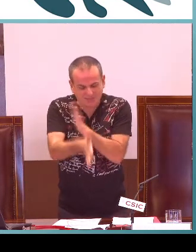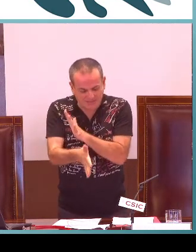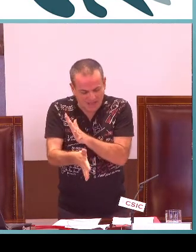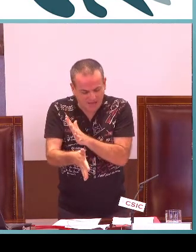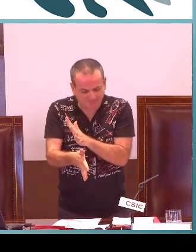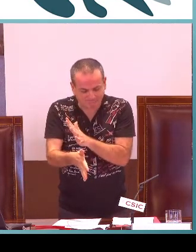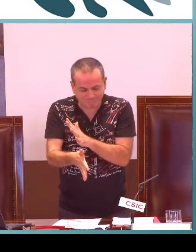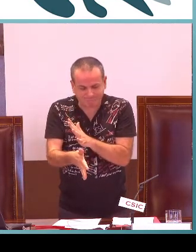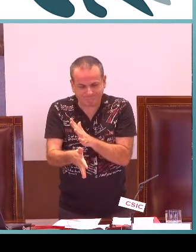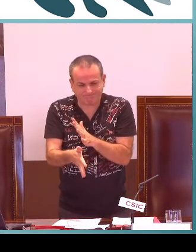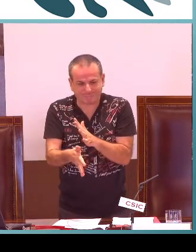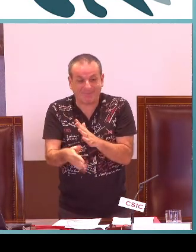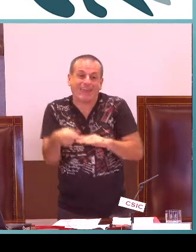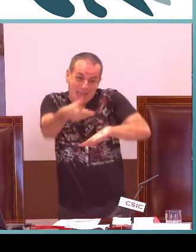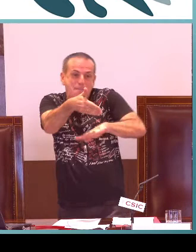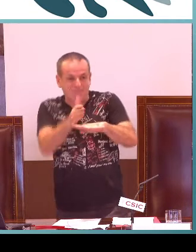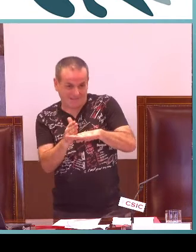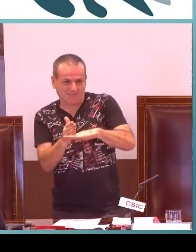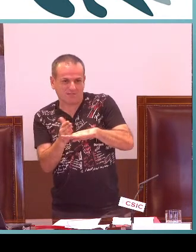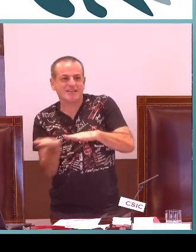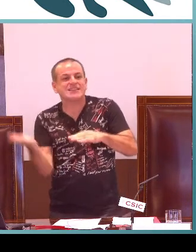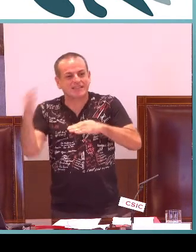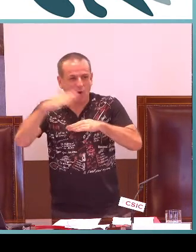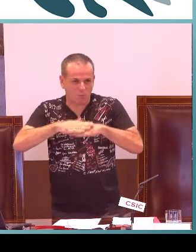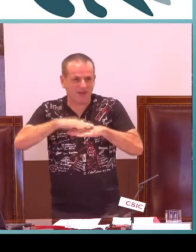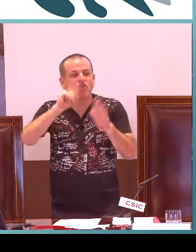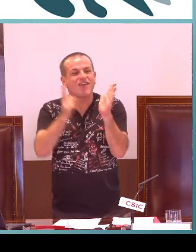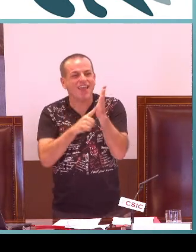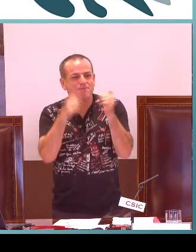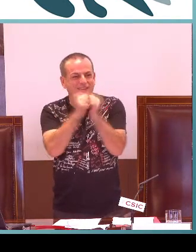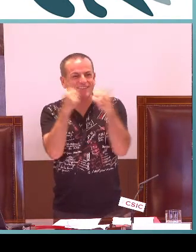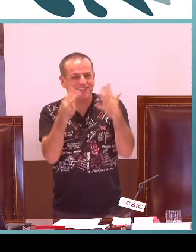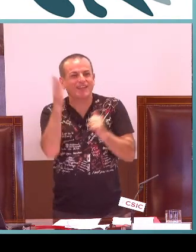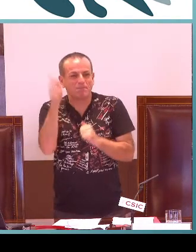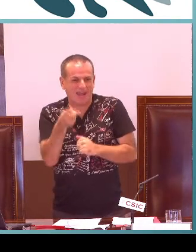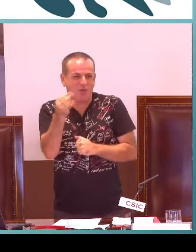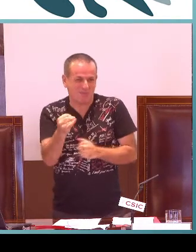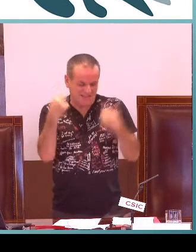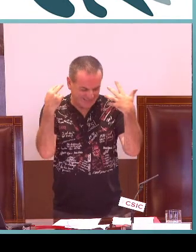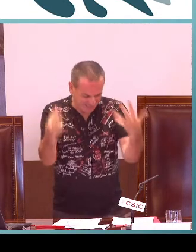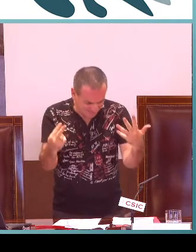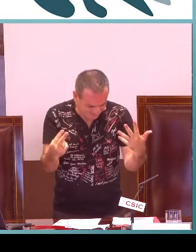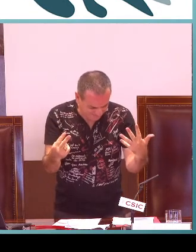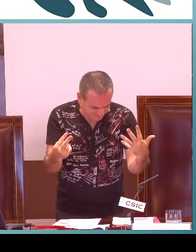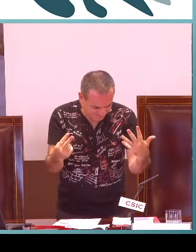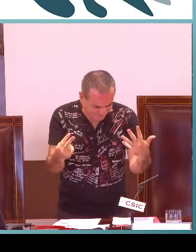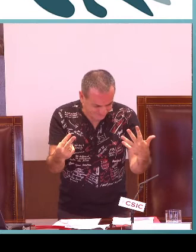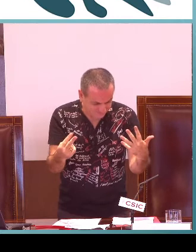parte